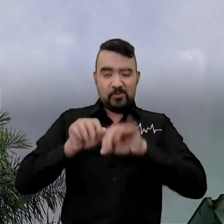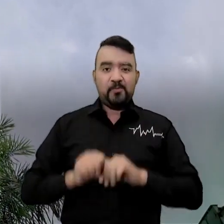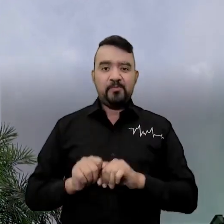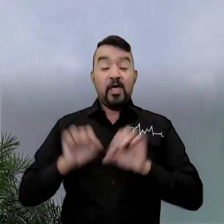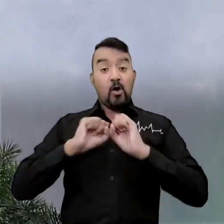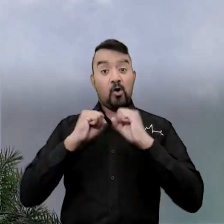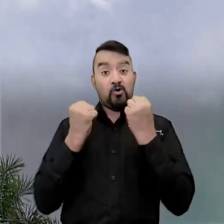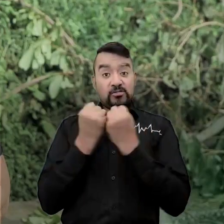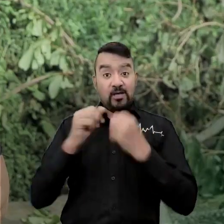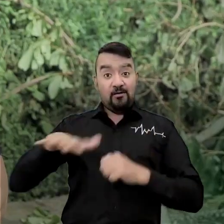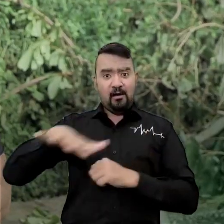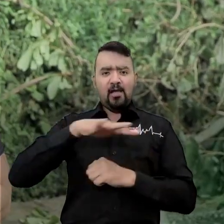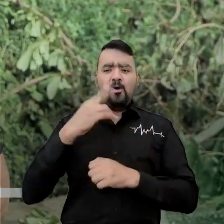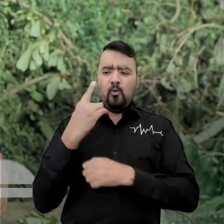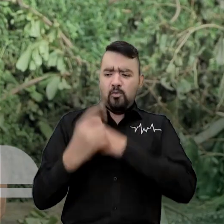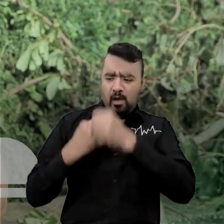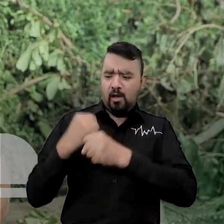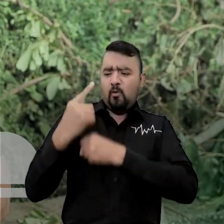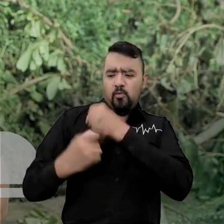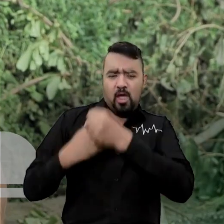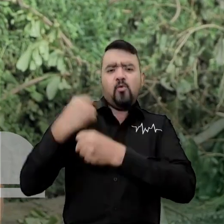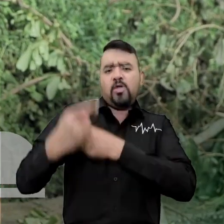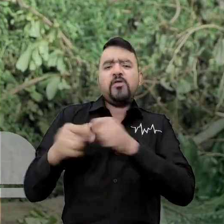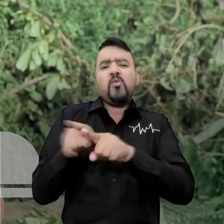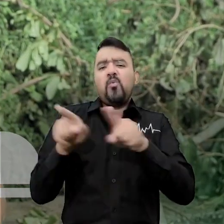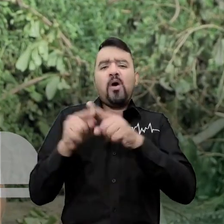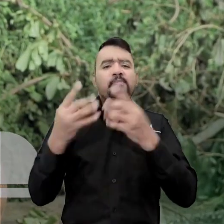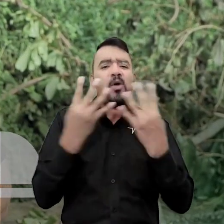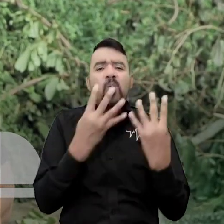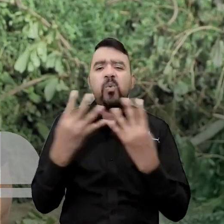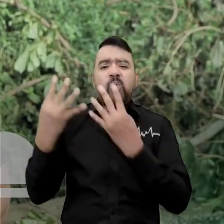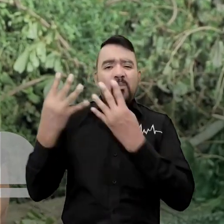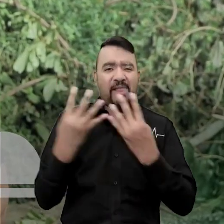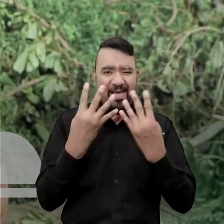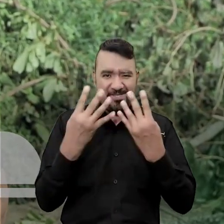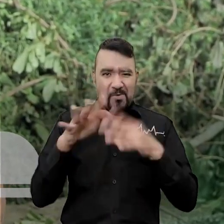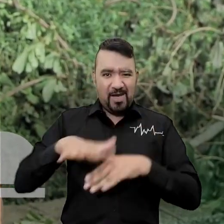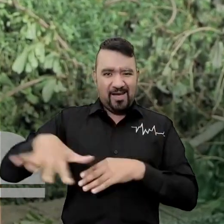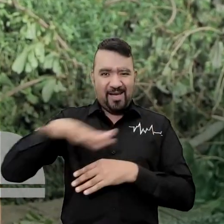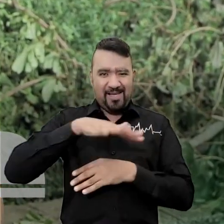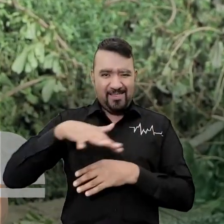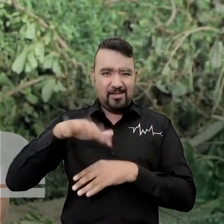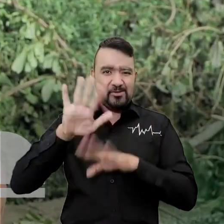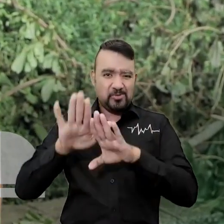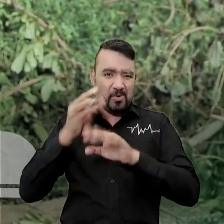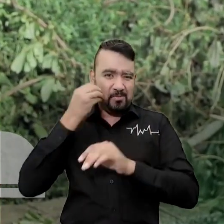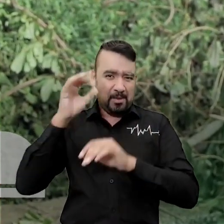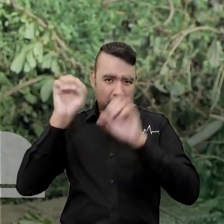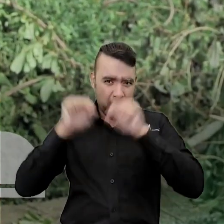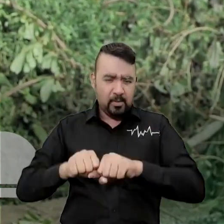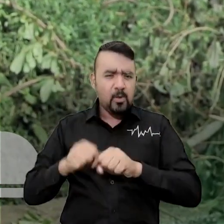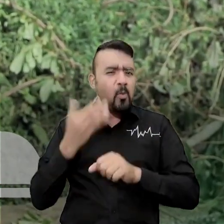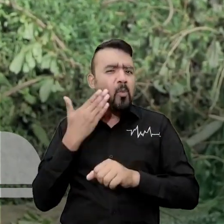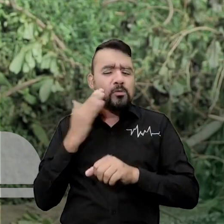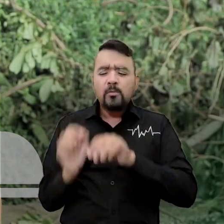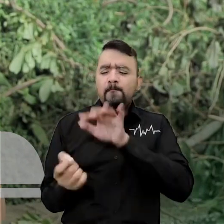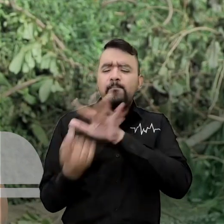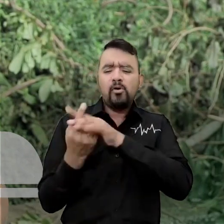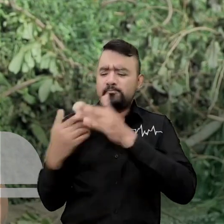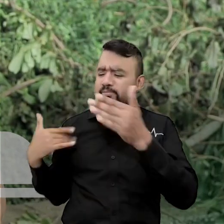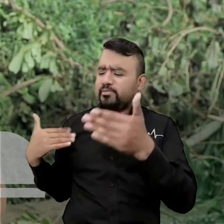El Consejo Municipal todos los años celebra el cumpleaños de Envigado. Esta vez en su versión de